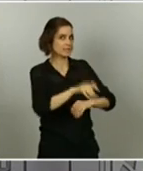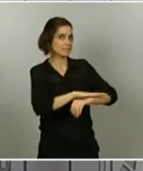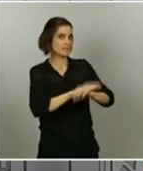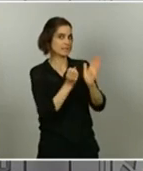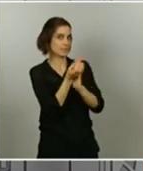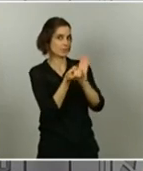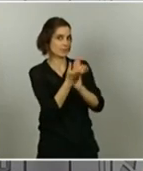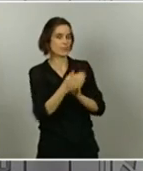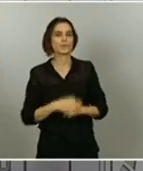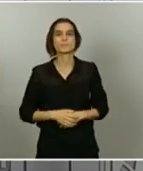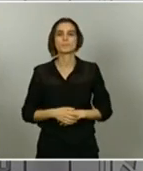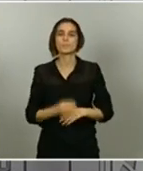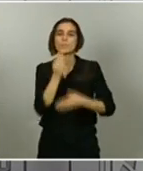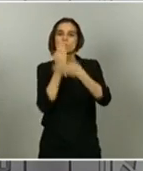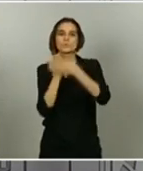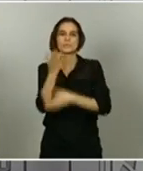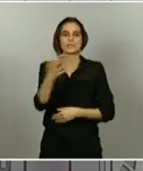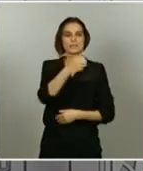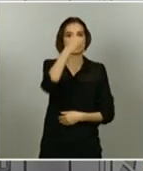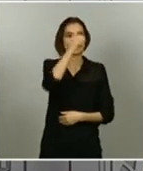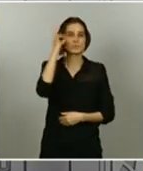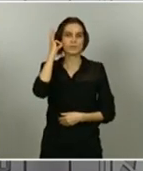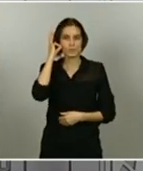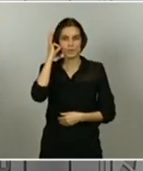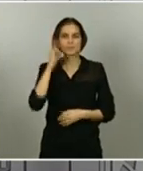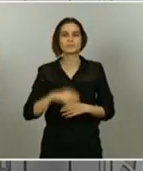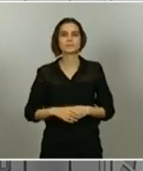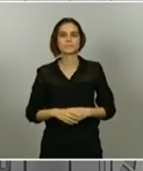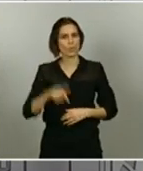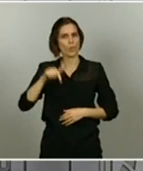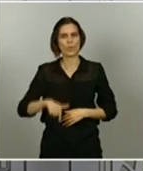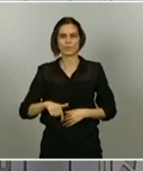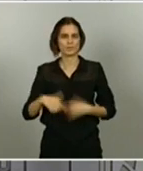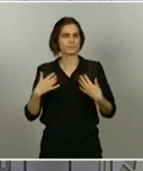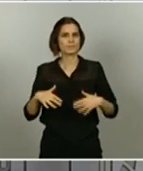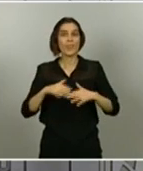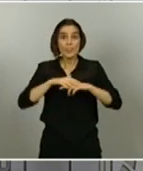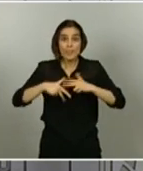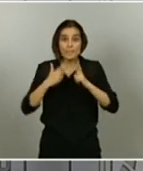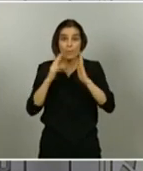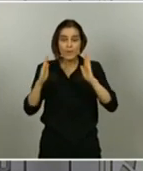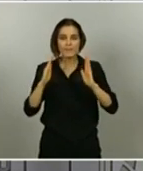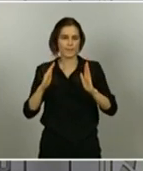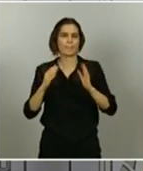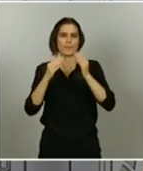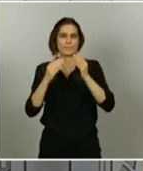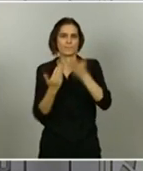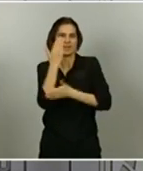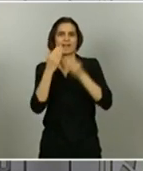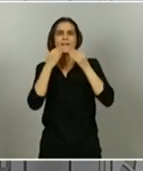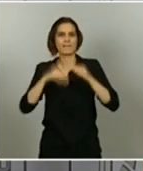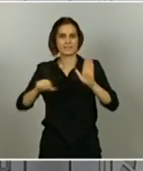Buenos días a todos y a todas. Hoy es un día histórico para nuestra democracia y para mí es un honor, como